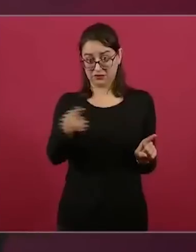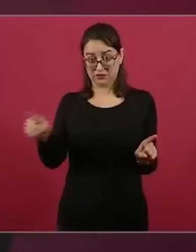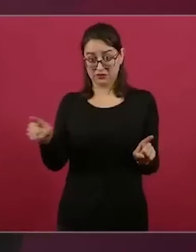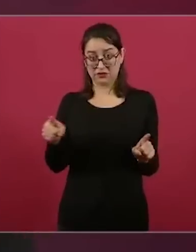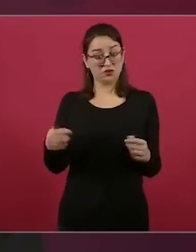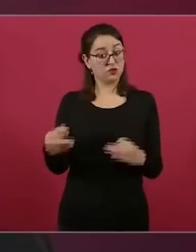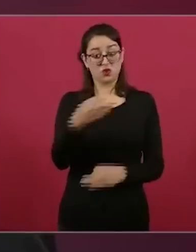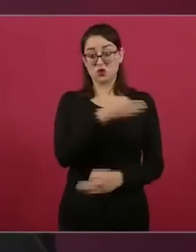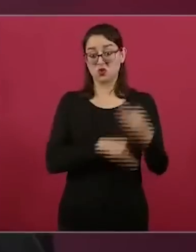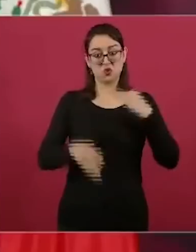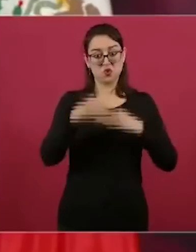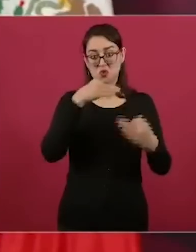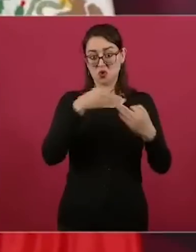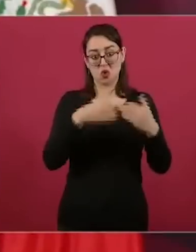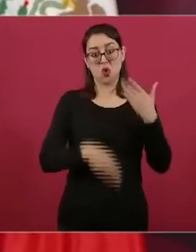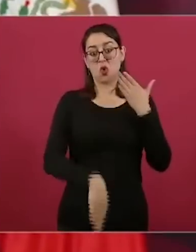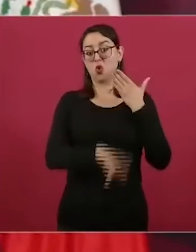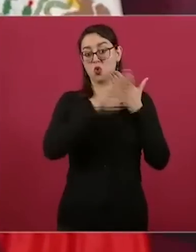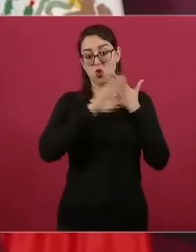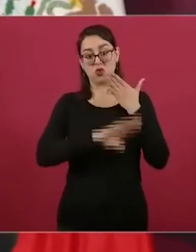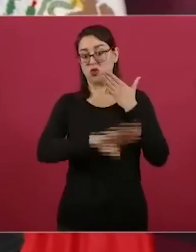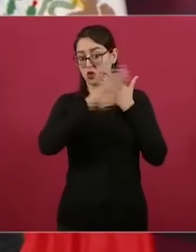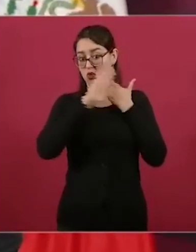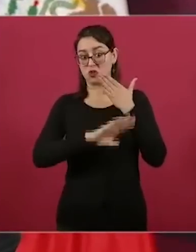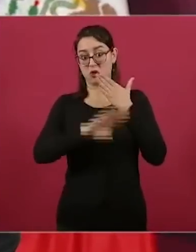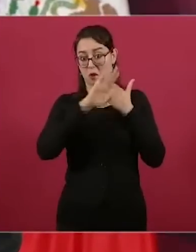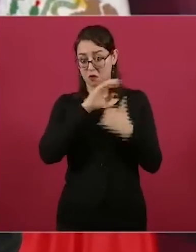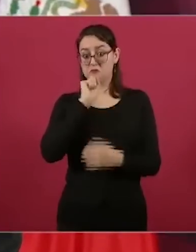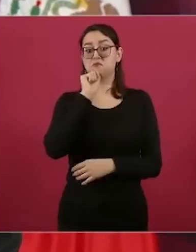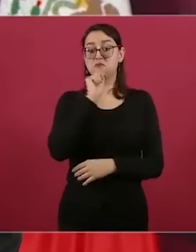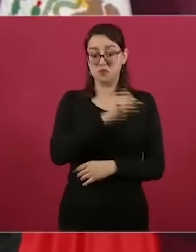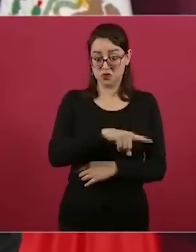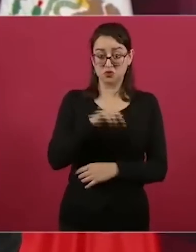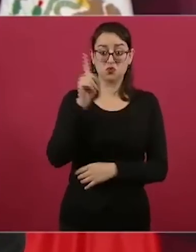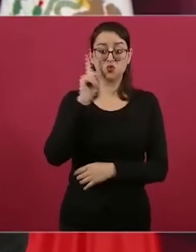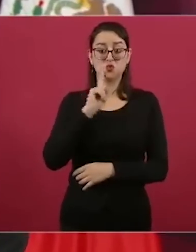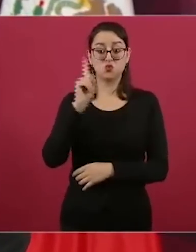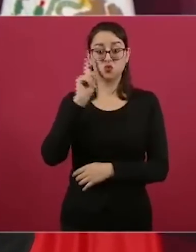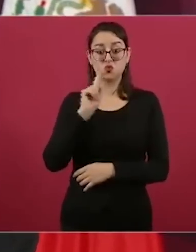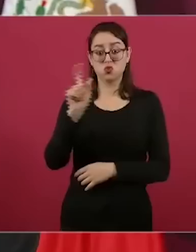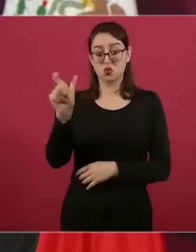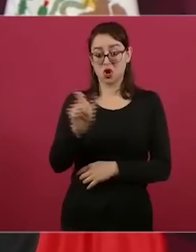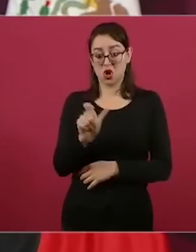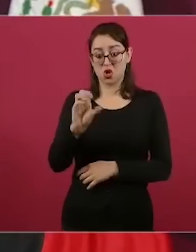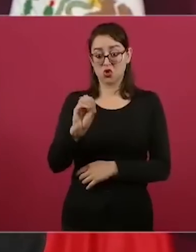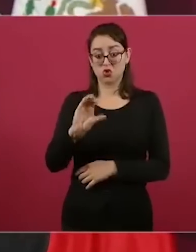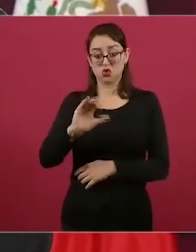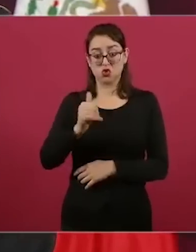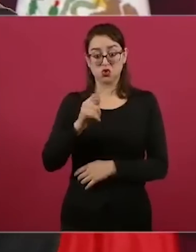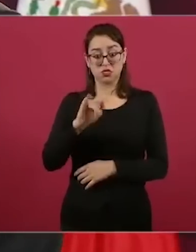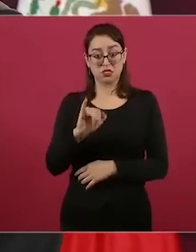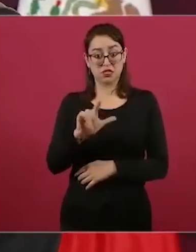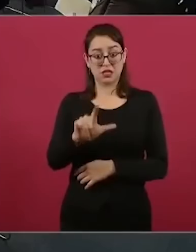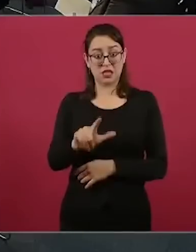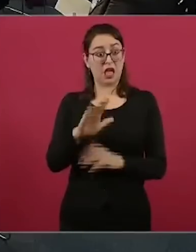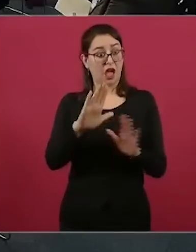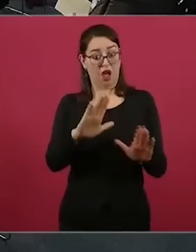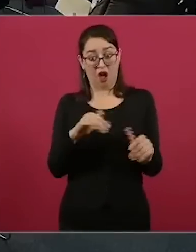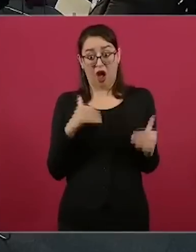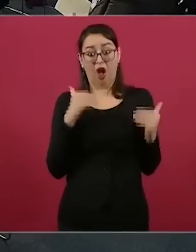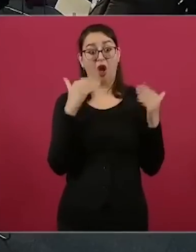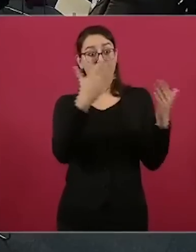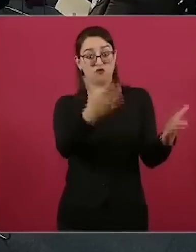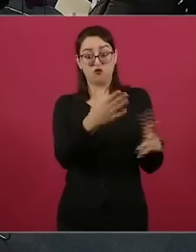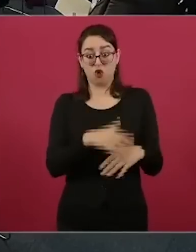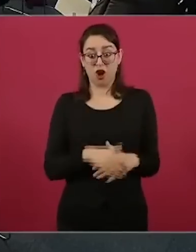se nos ha lanzado la señora Xochitl, que no ha venido aquí y desde que estaba en